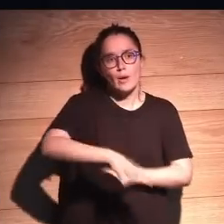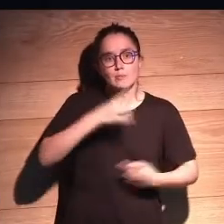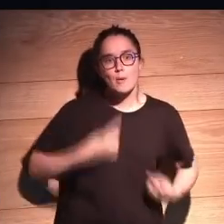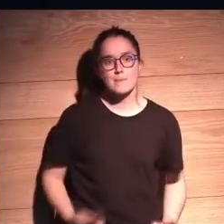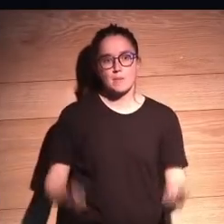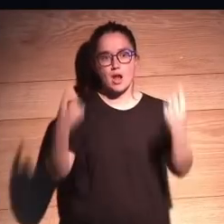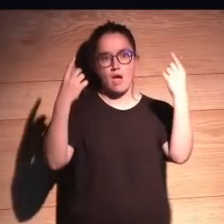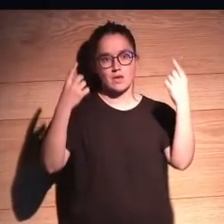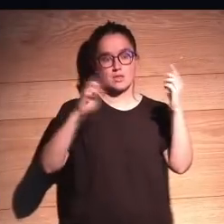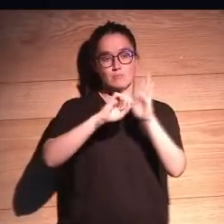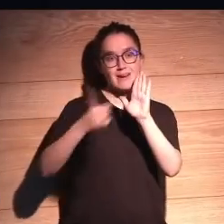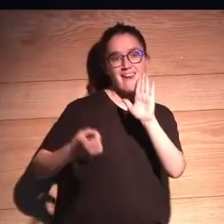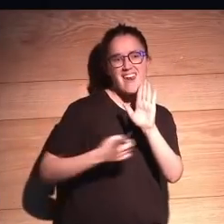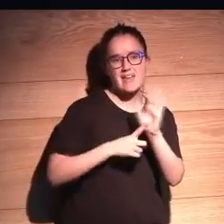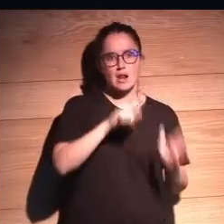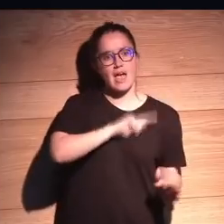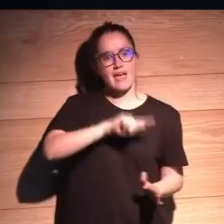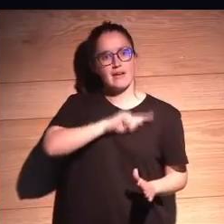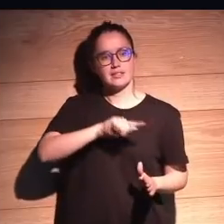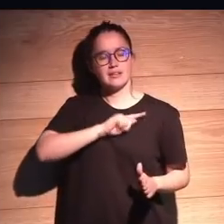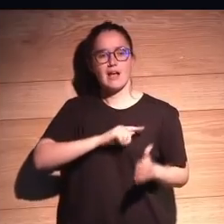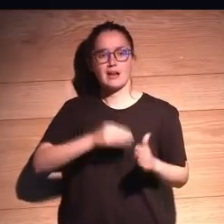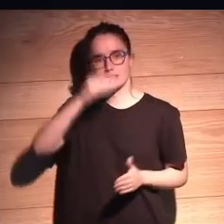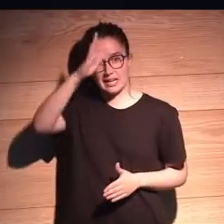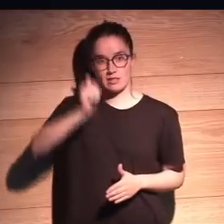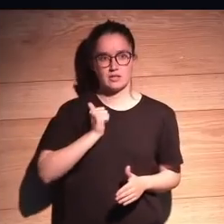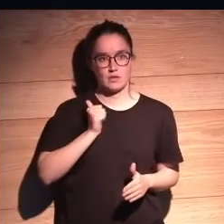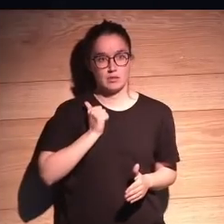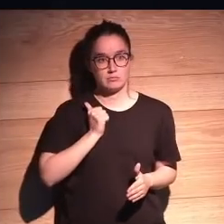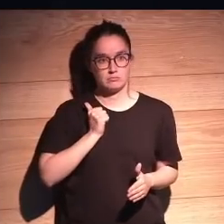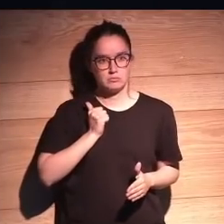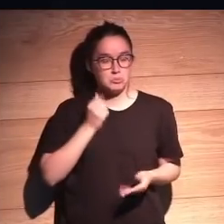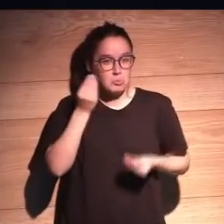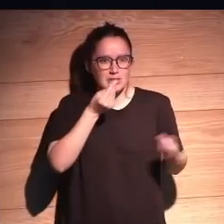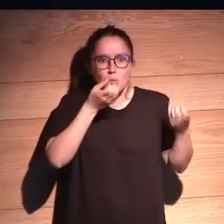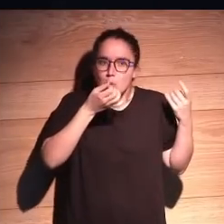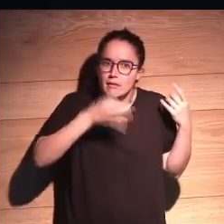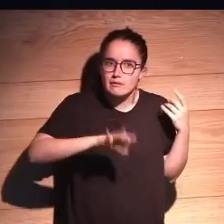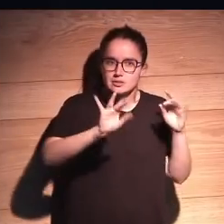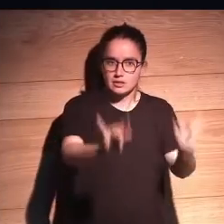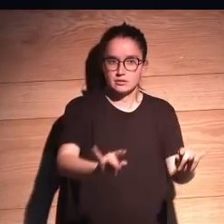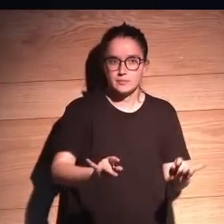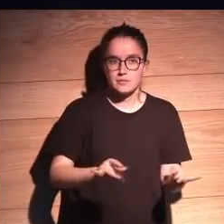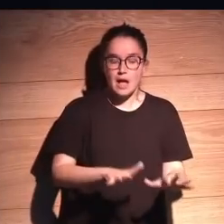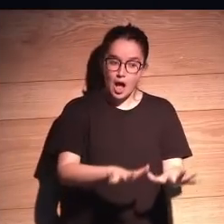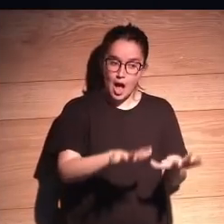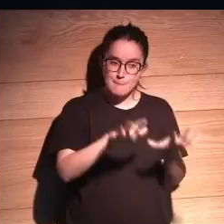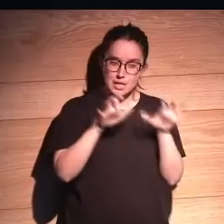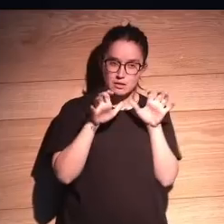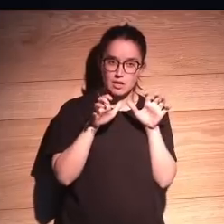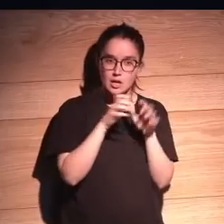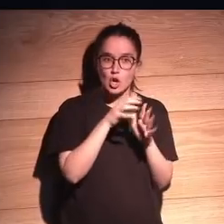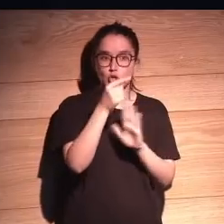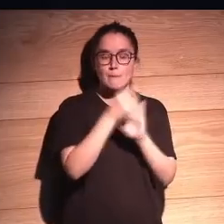por primera vez se legisla éticamente el uso de la inteligencia artificial. No veo ninguna contradicción entre aprender los